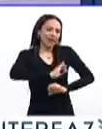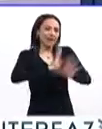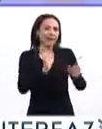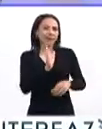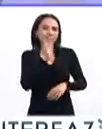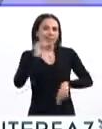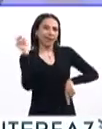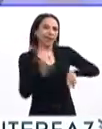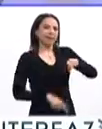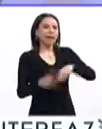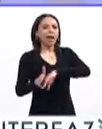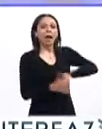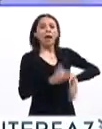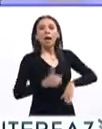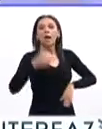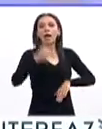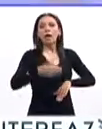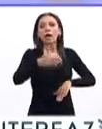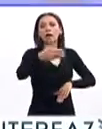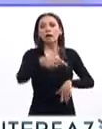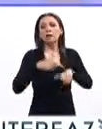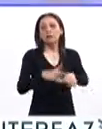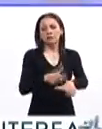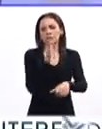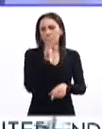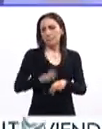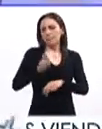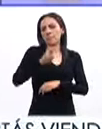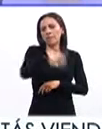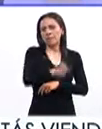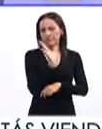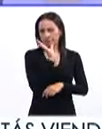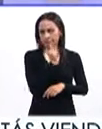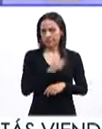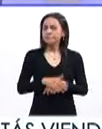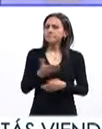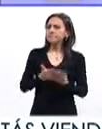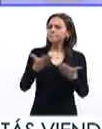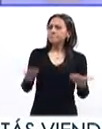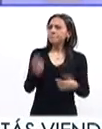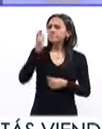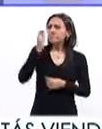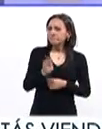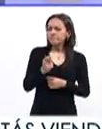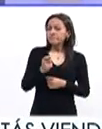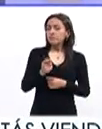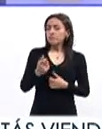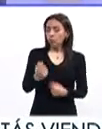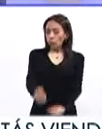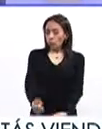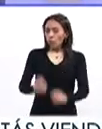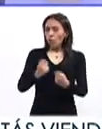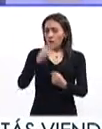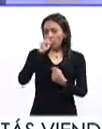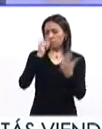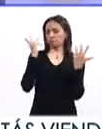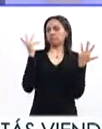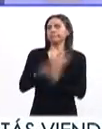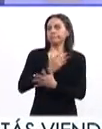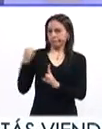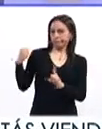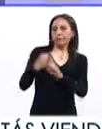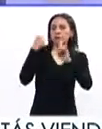En ese sentido, por ejemplo, puede existir un impacto diferente o qué tan diferente es el impacto más bien entre